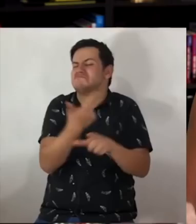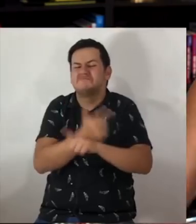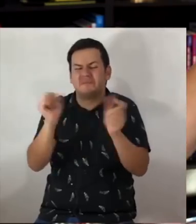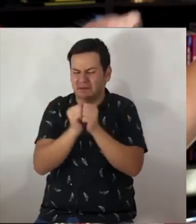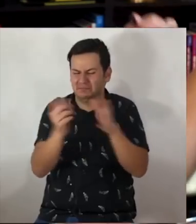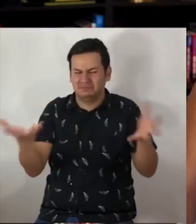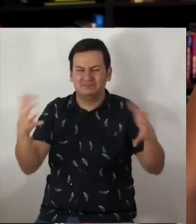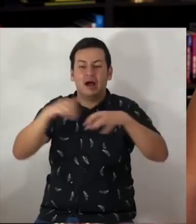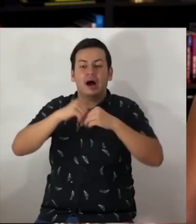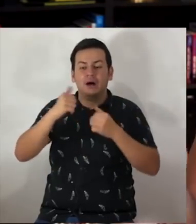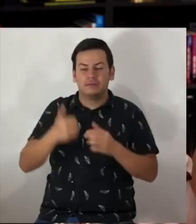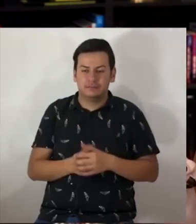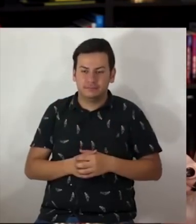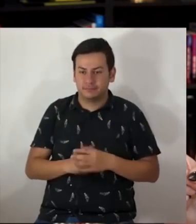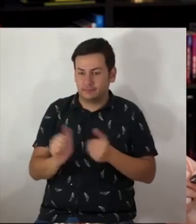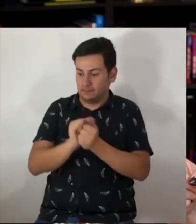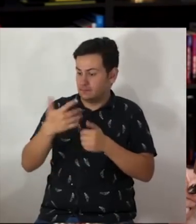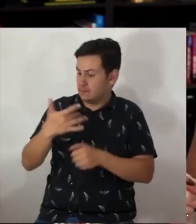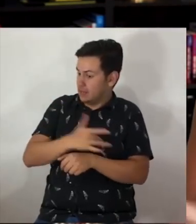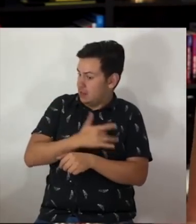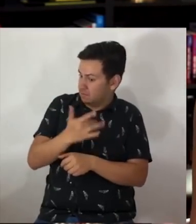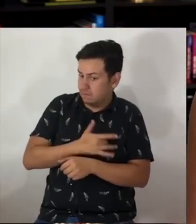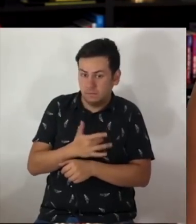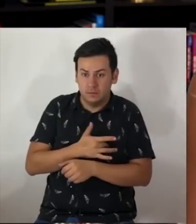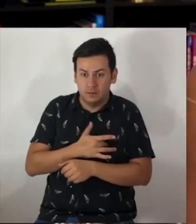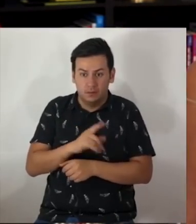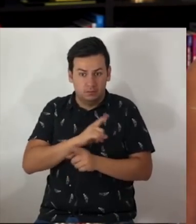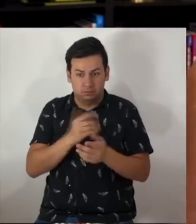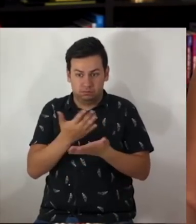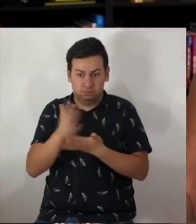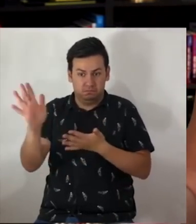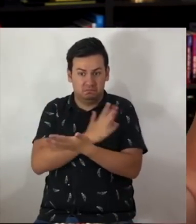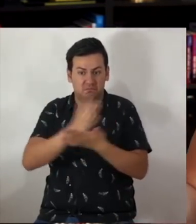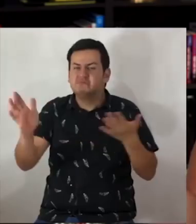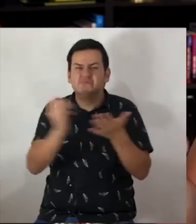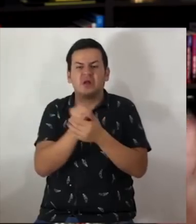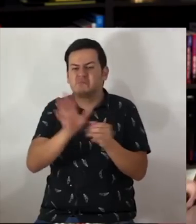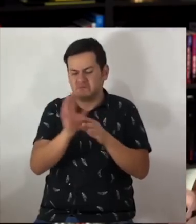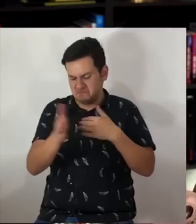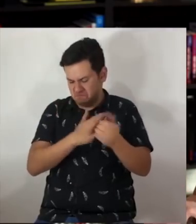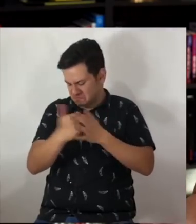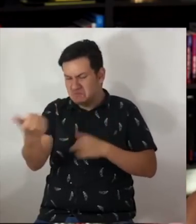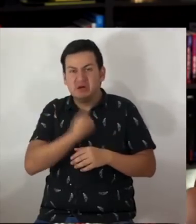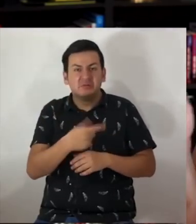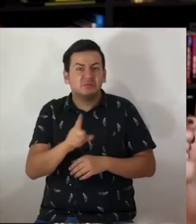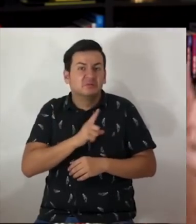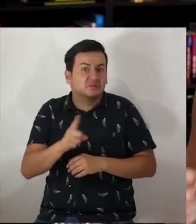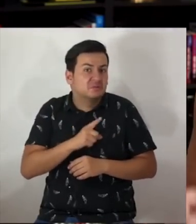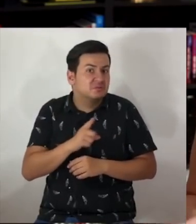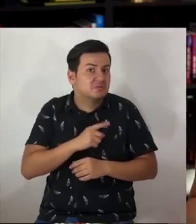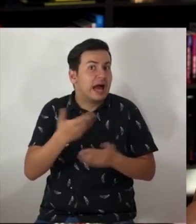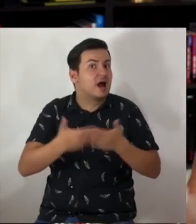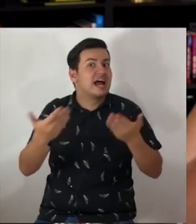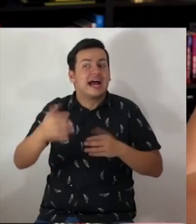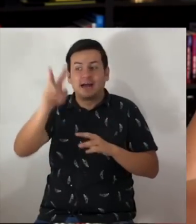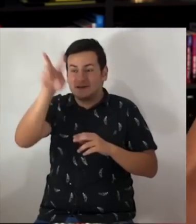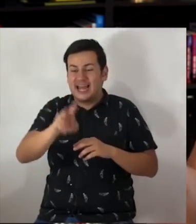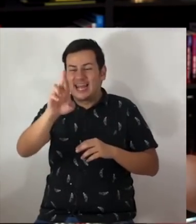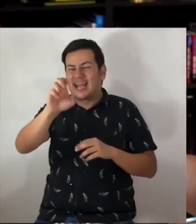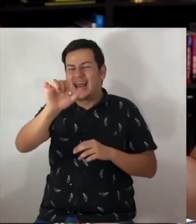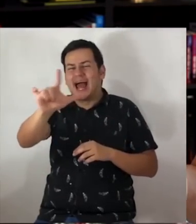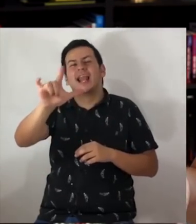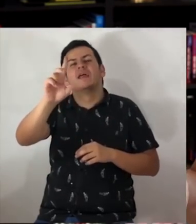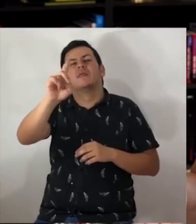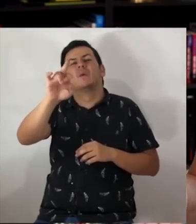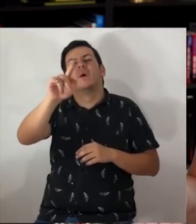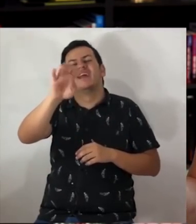cohesión social. No nos distanciamos, gente, solamente que hicimos pactos de soledad. Piensen ustedes que hasta el real Javier Duarte y su familia